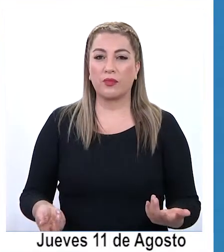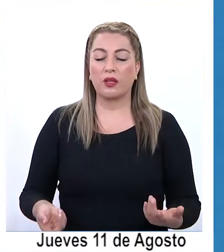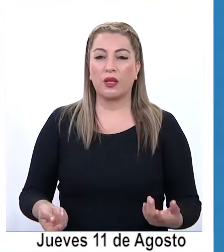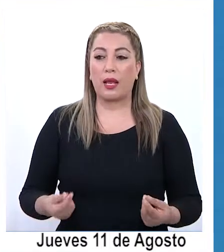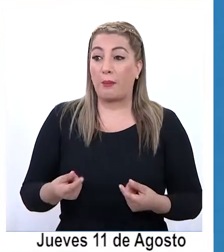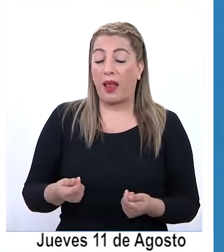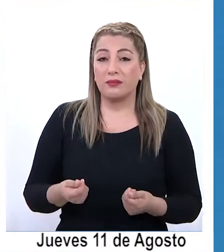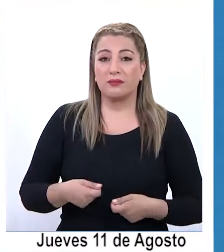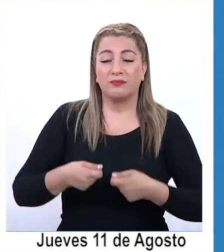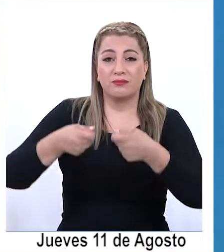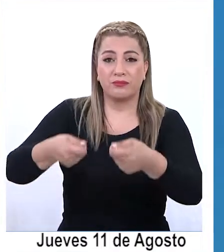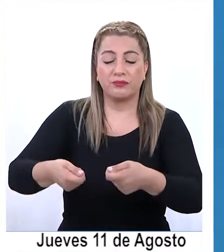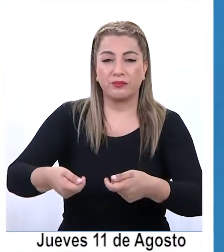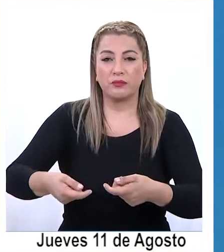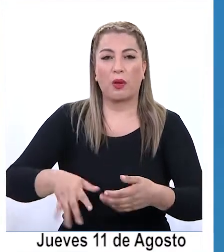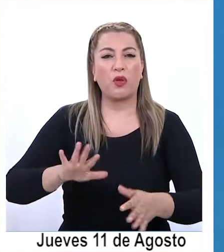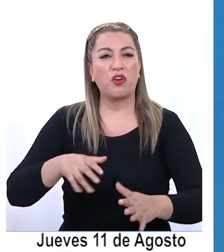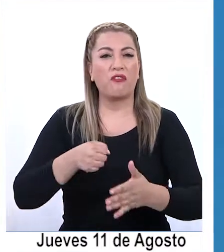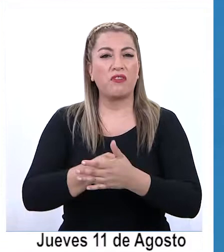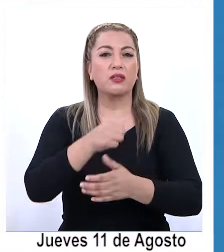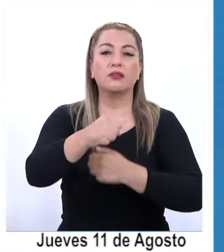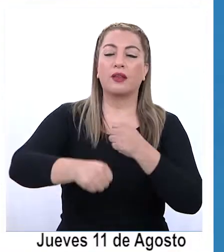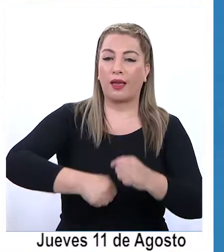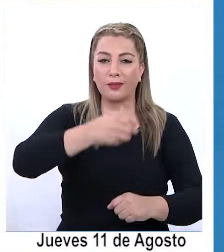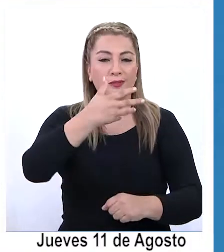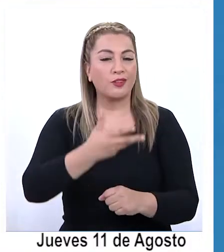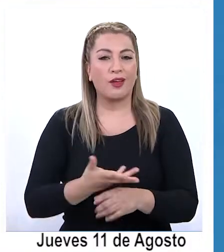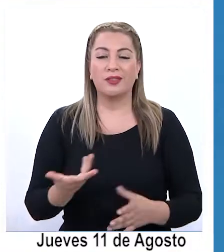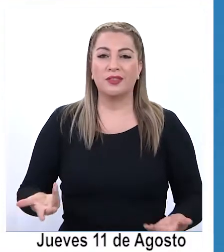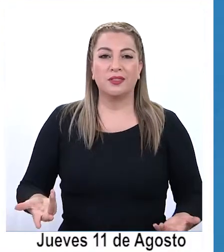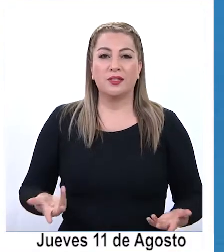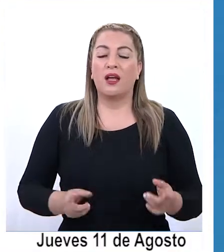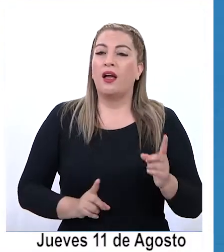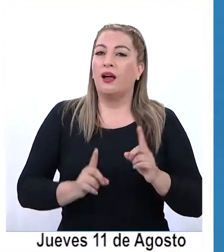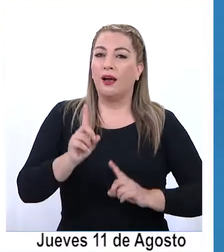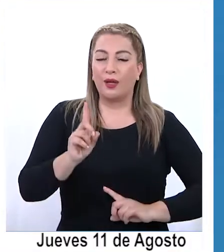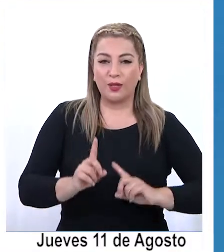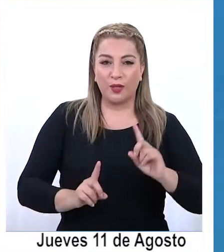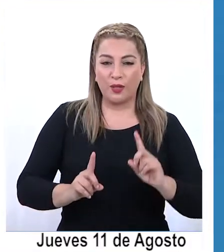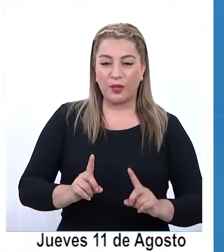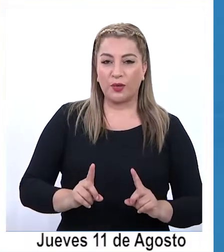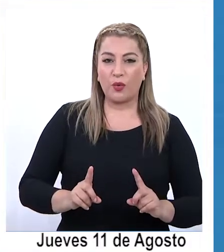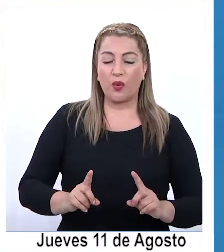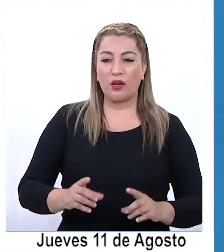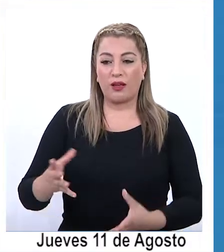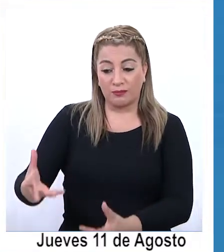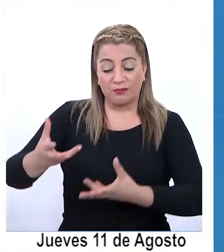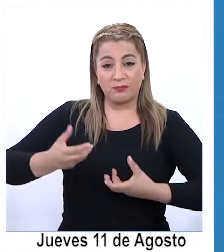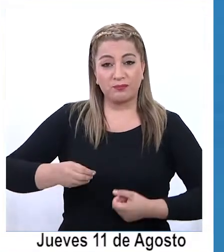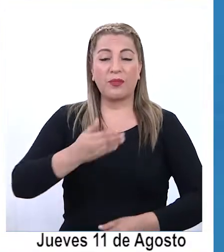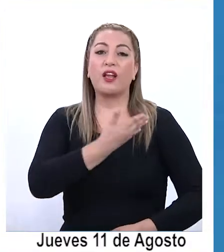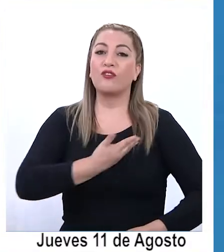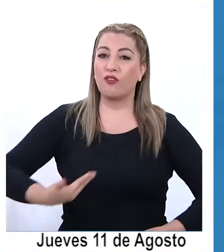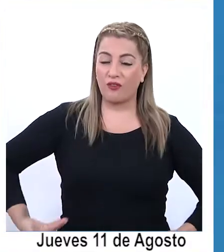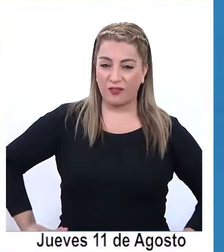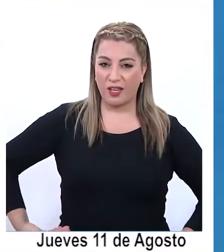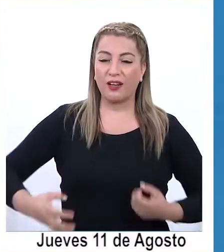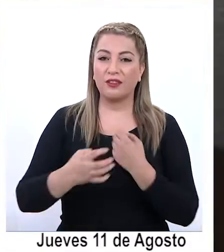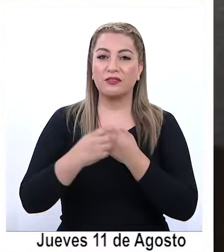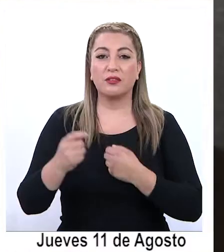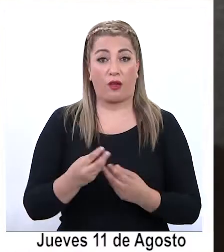transfiriendo y creo que de aquí a fin de año vamos a tener ya algunas de ellas en poder de los gobiernos regionales, sin duda es una muy buena